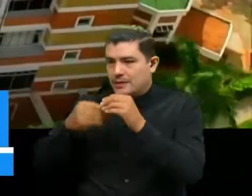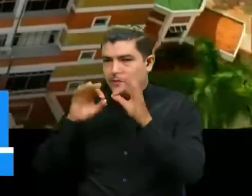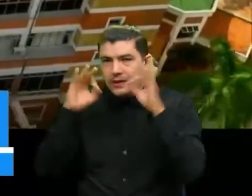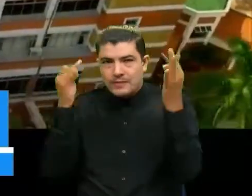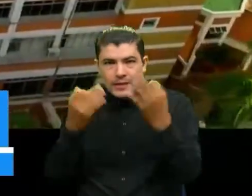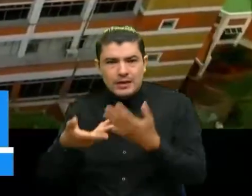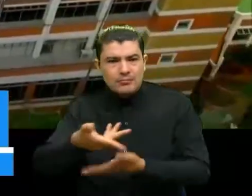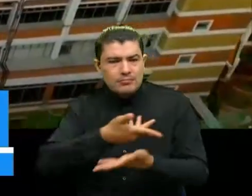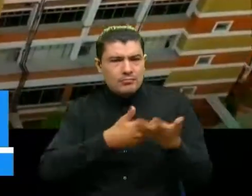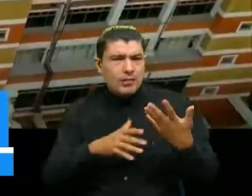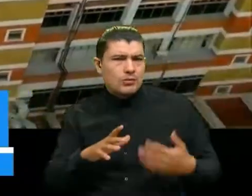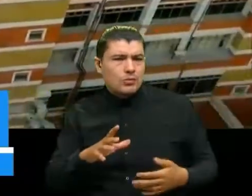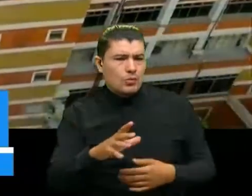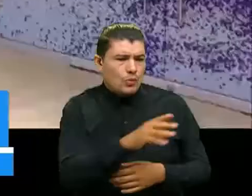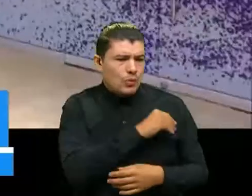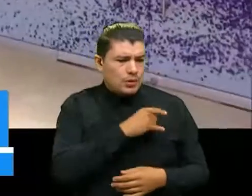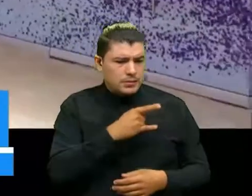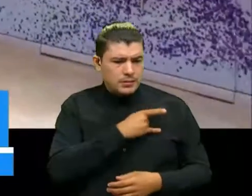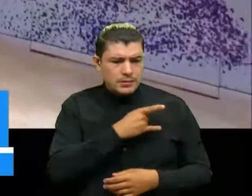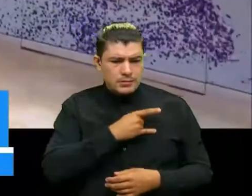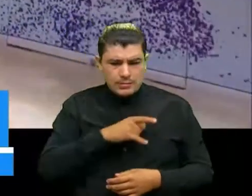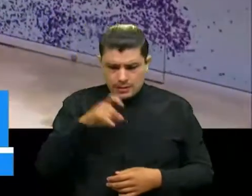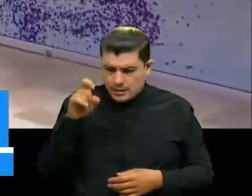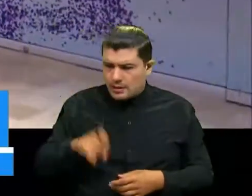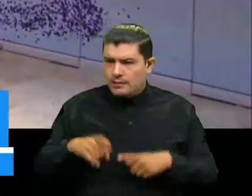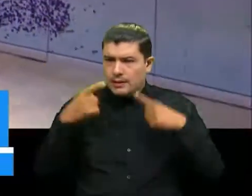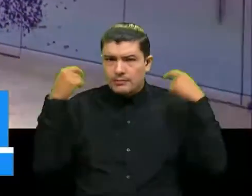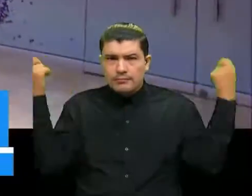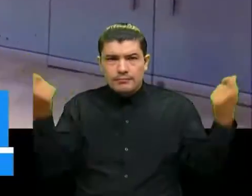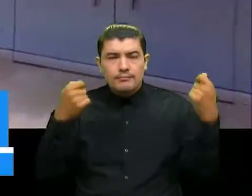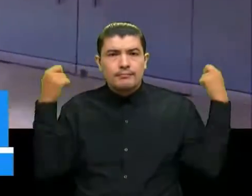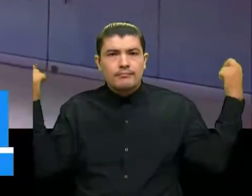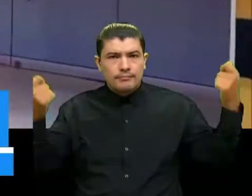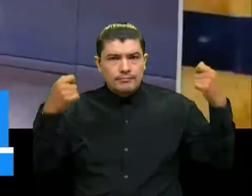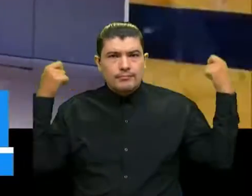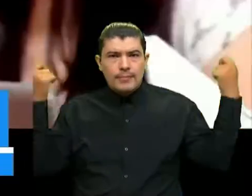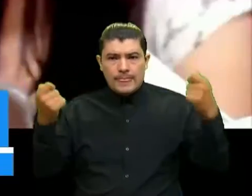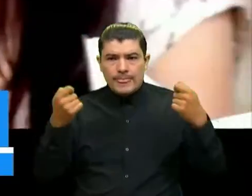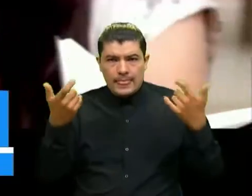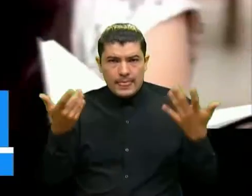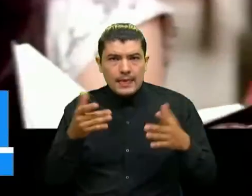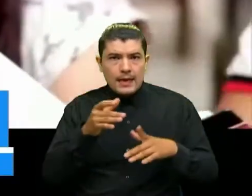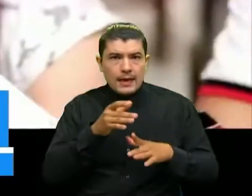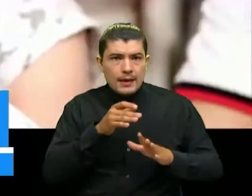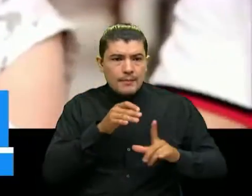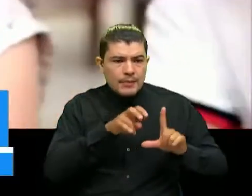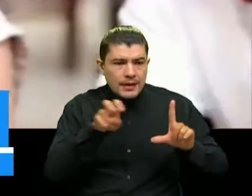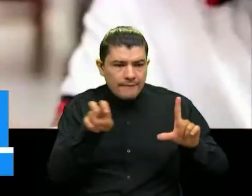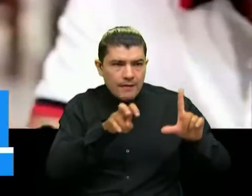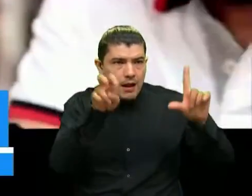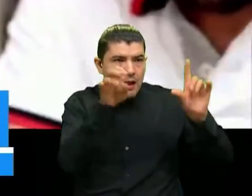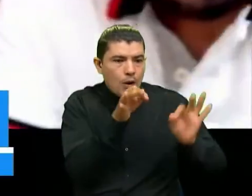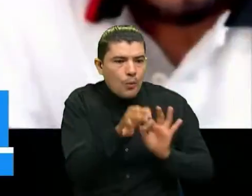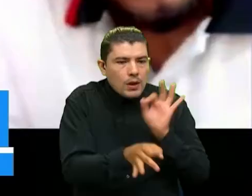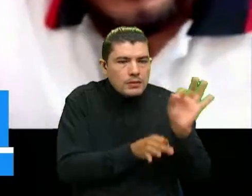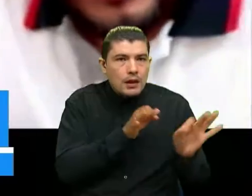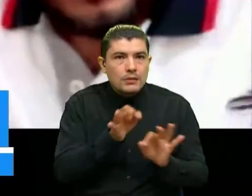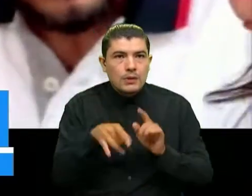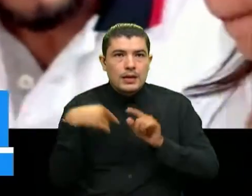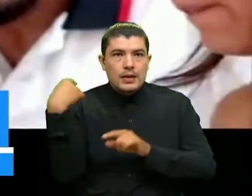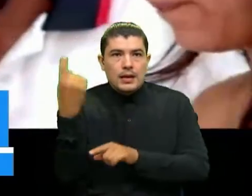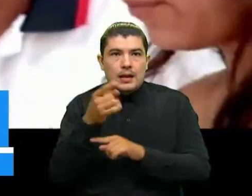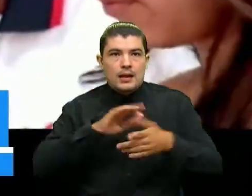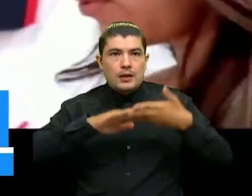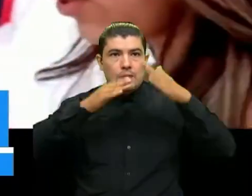debemos apostar a que como campaña a que tengamos esos niveles de protección colectiva de inmunidad colectiva en